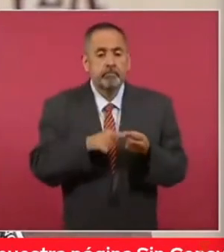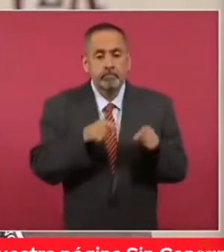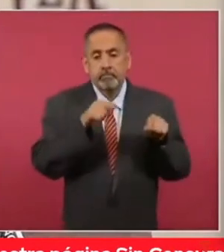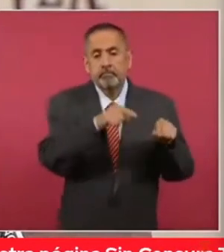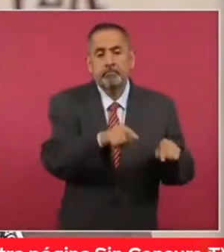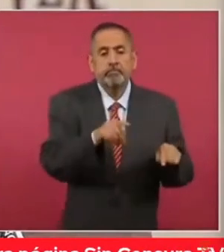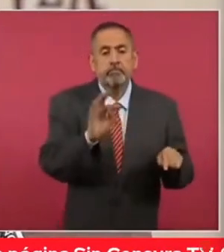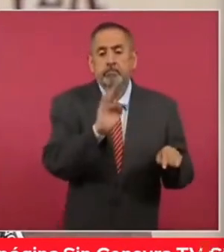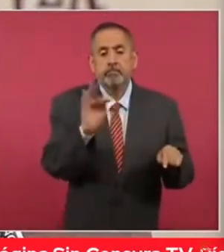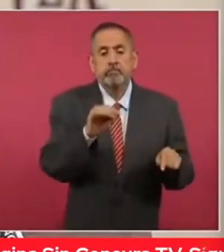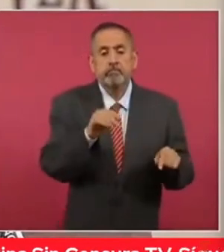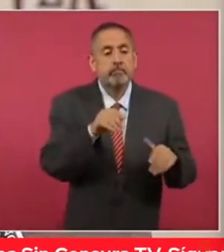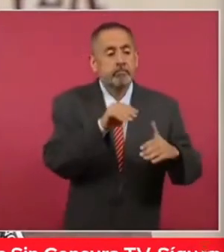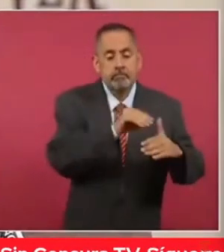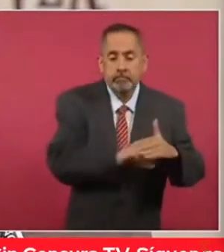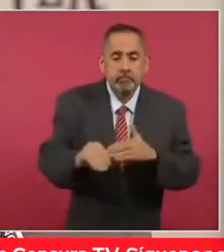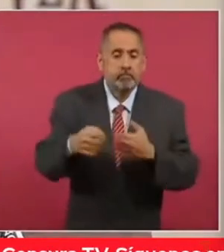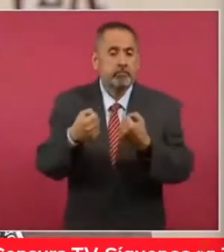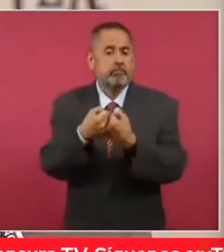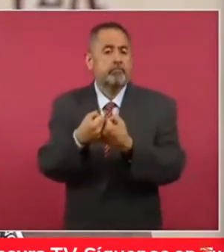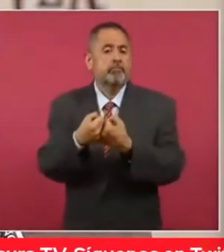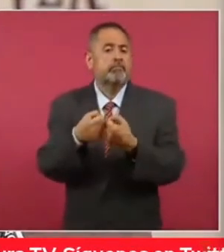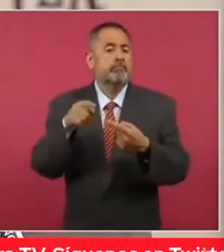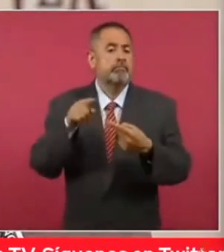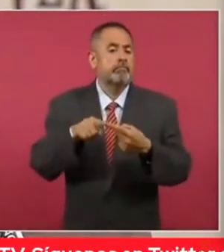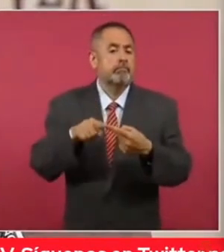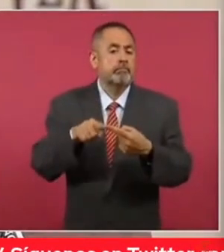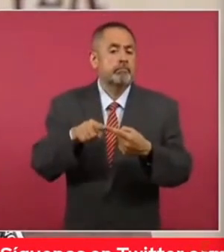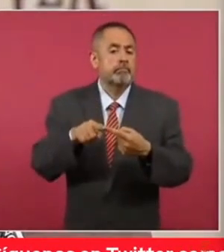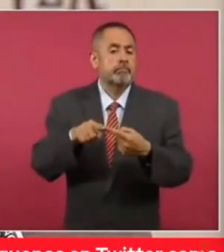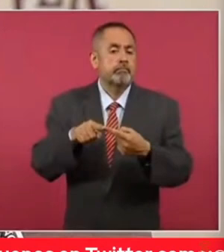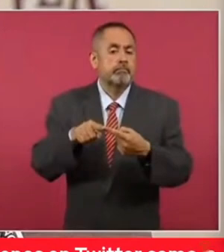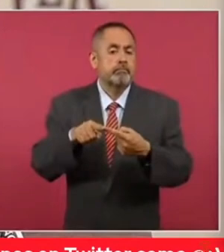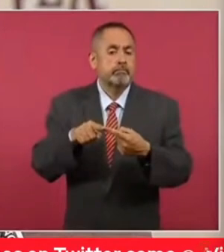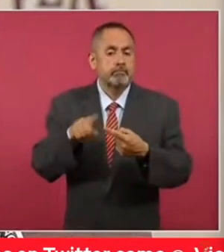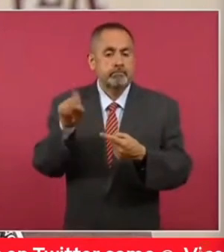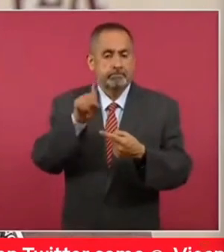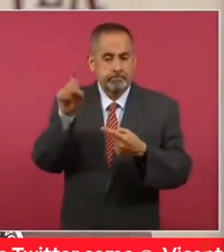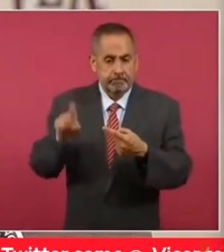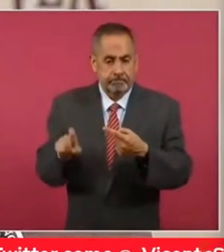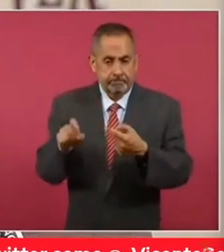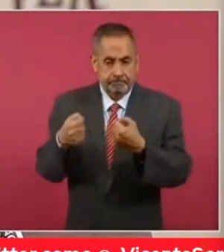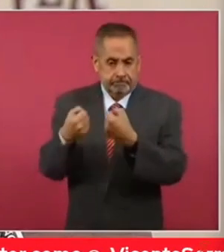pudieron estar entrando por las fronteras de, de, de, de Texas,